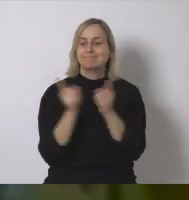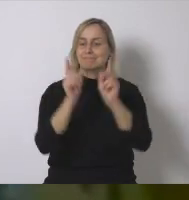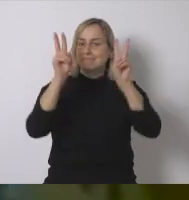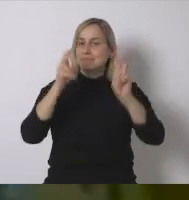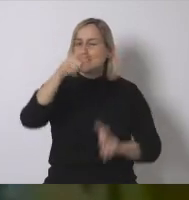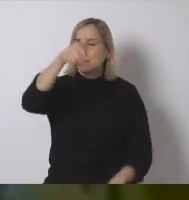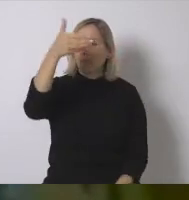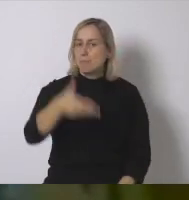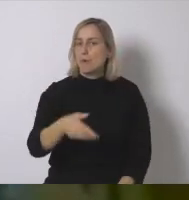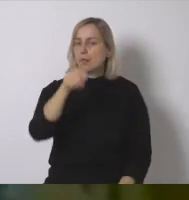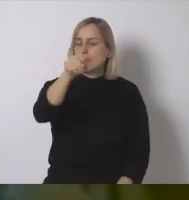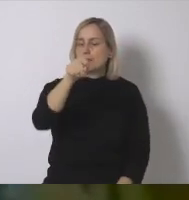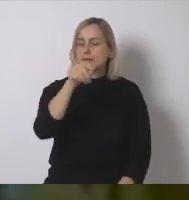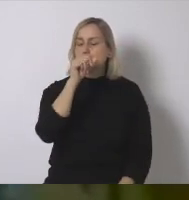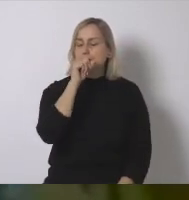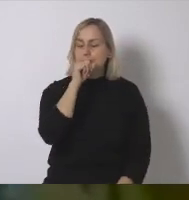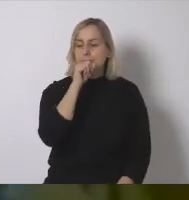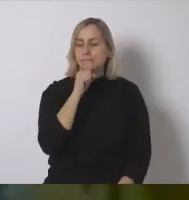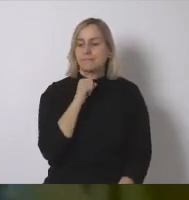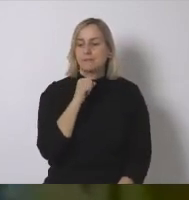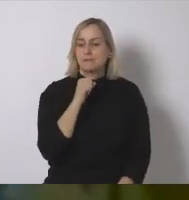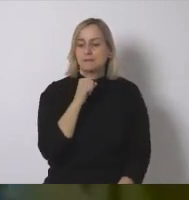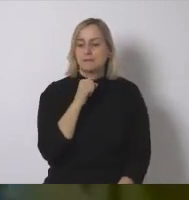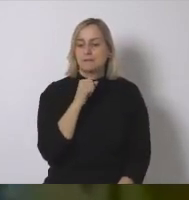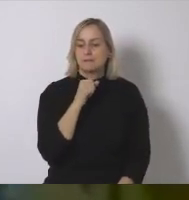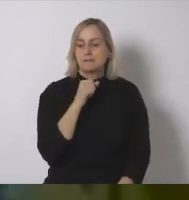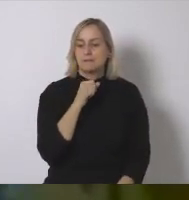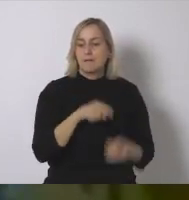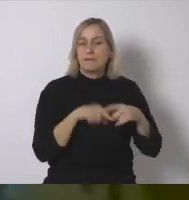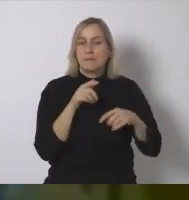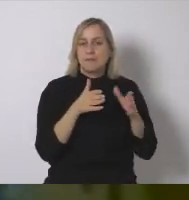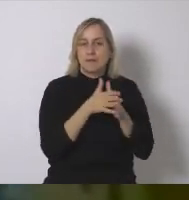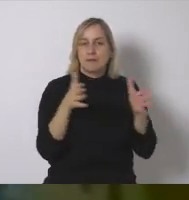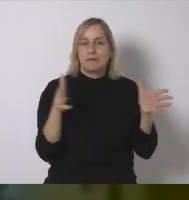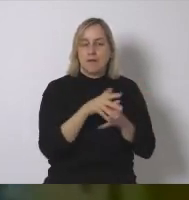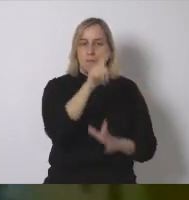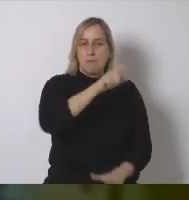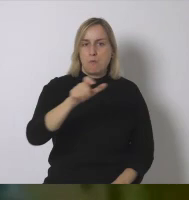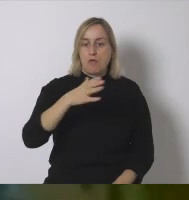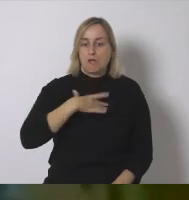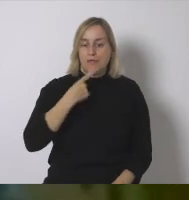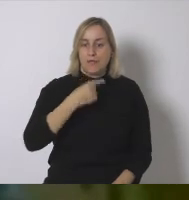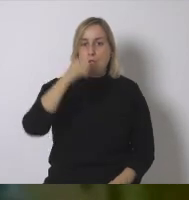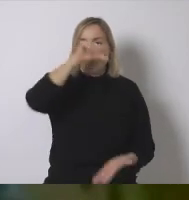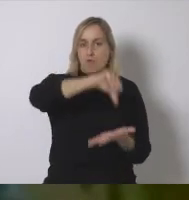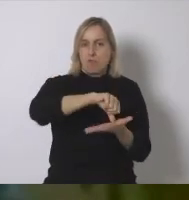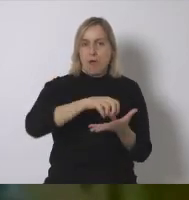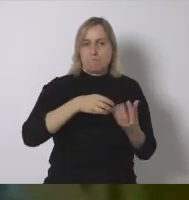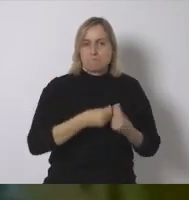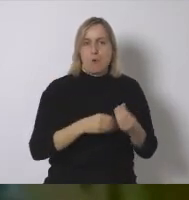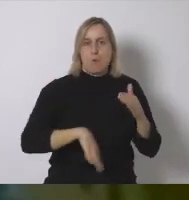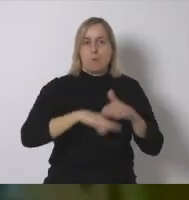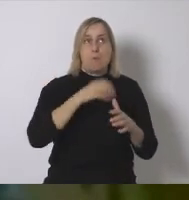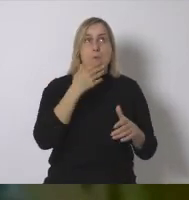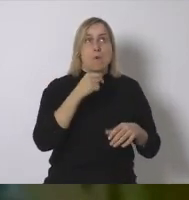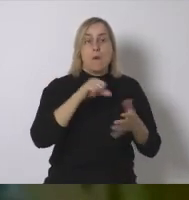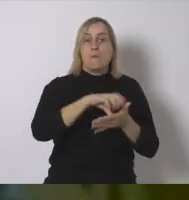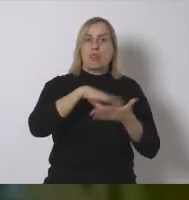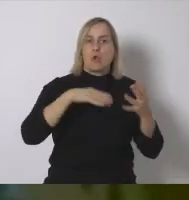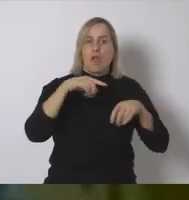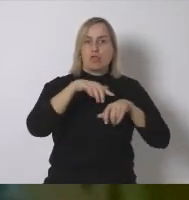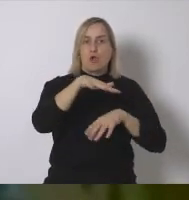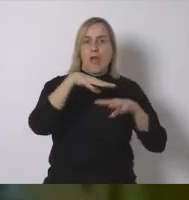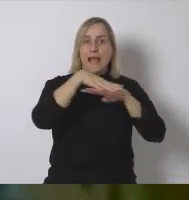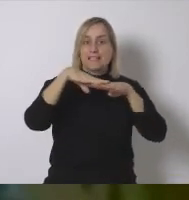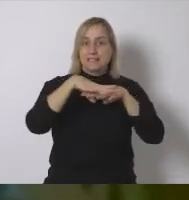hay un tema muy importante según la densidad de población a ver una ciudad una densa